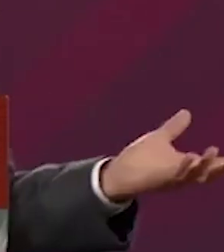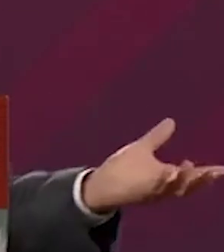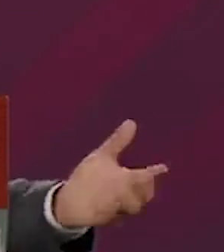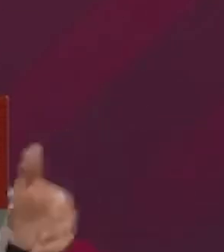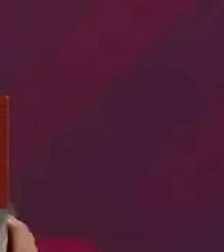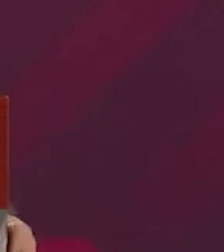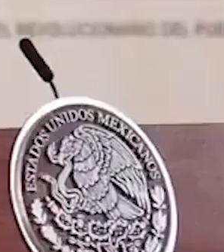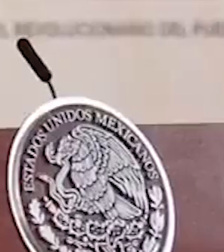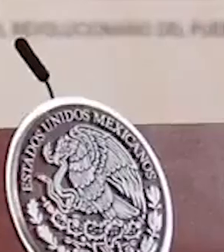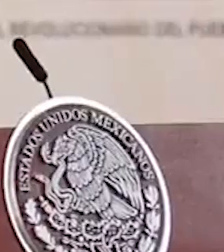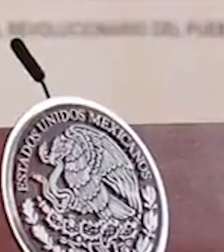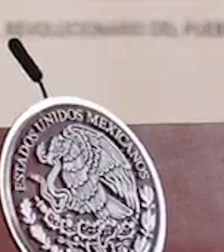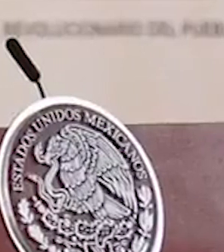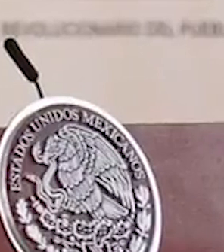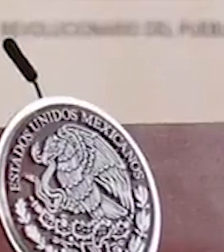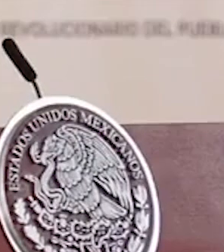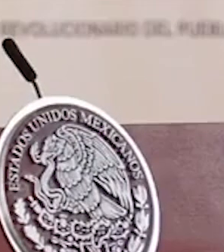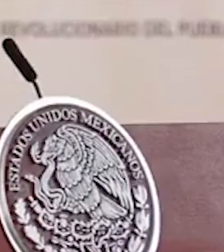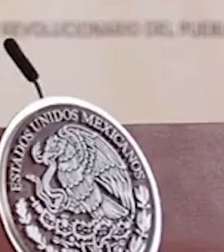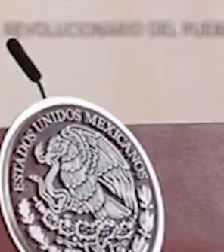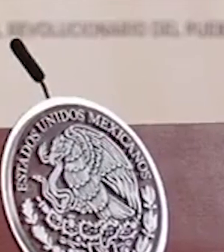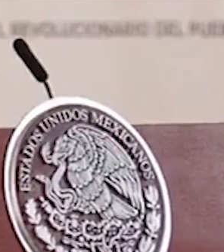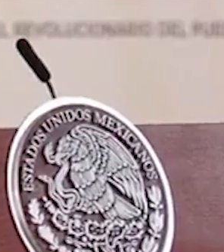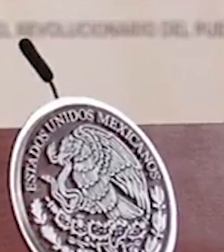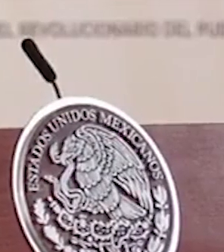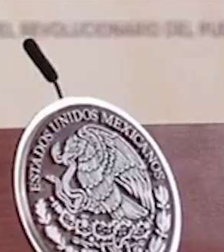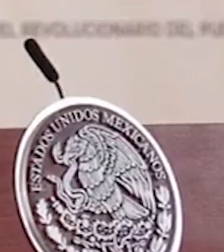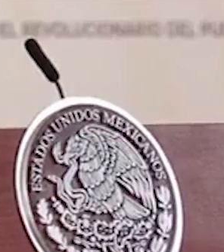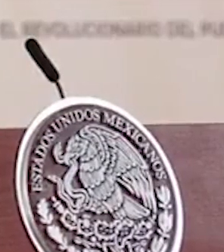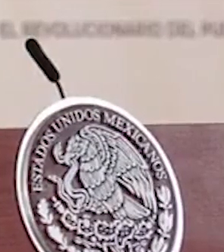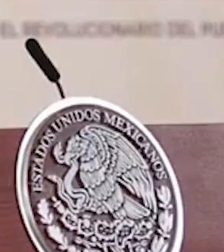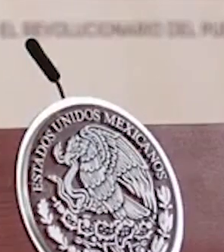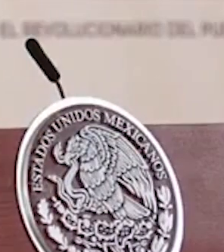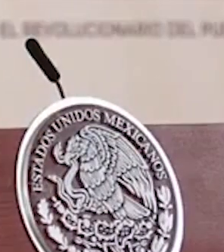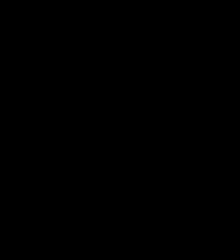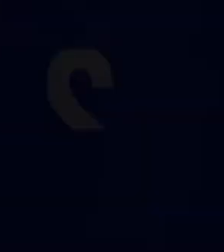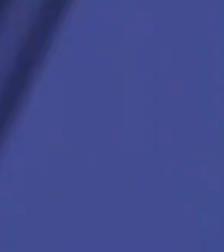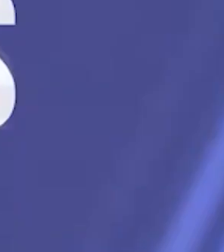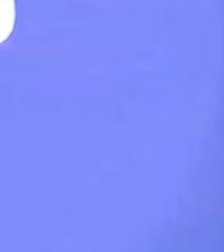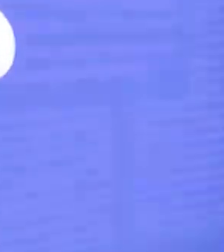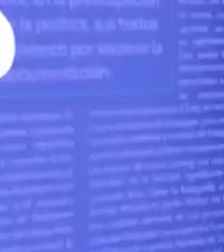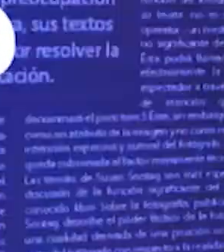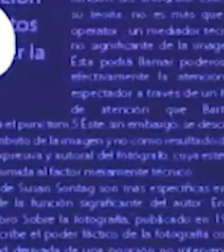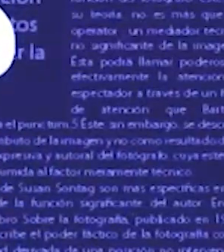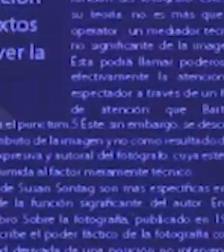acuerdo con lo que dice el presidente de la república de Claudia Sheinbaum Pardo